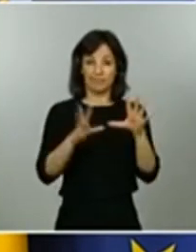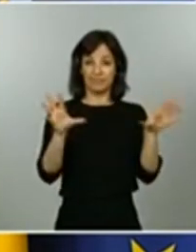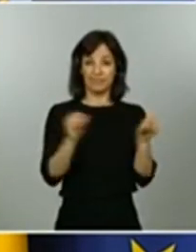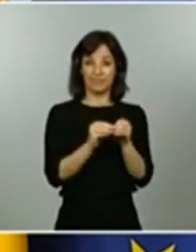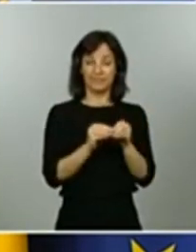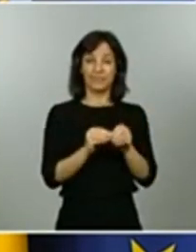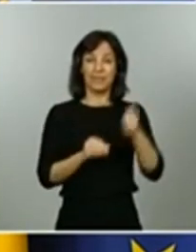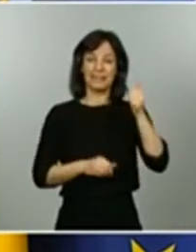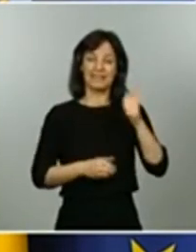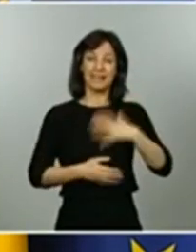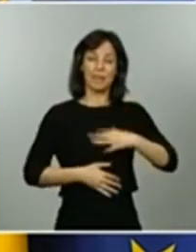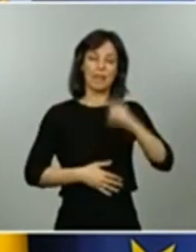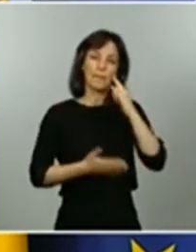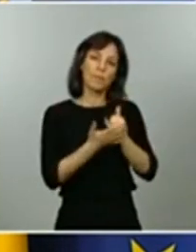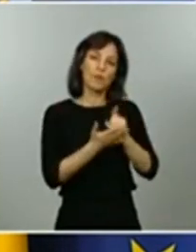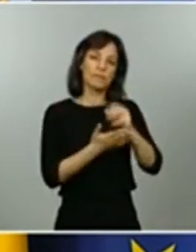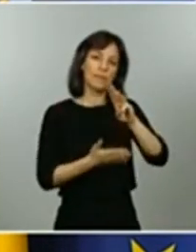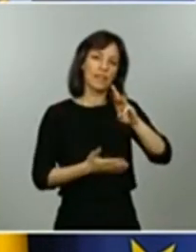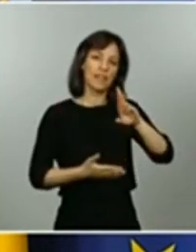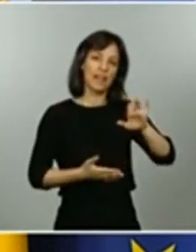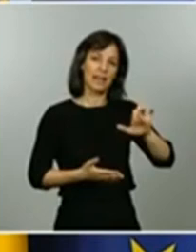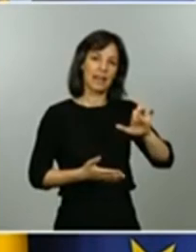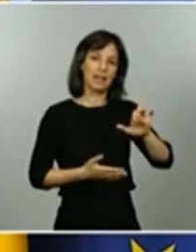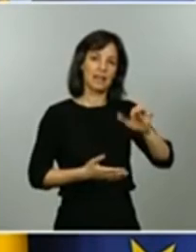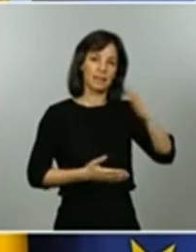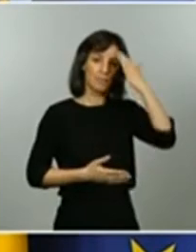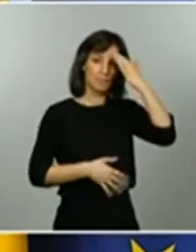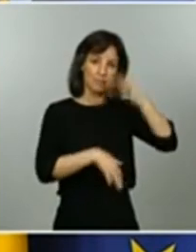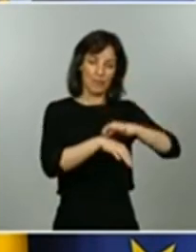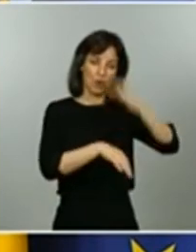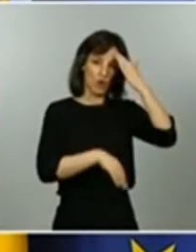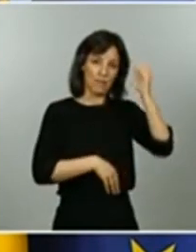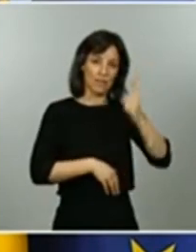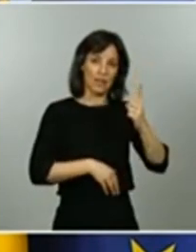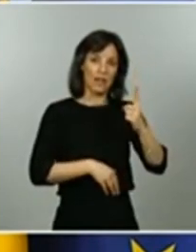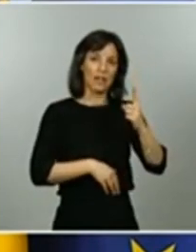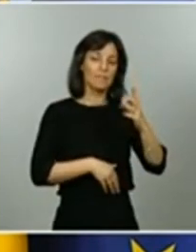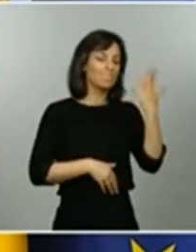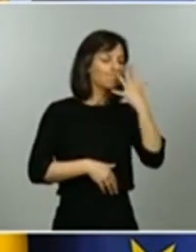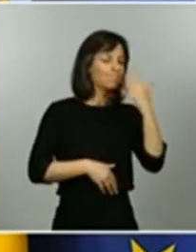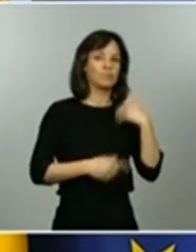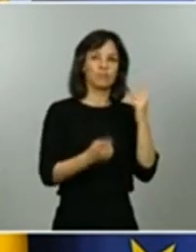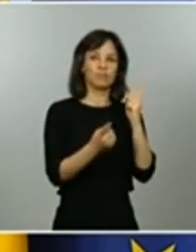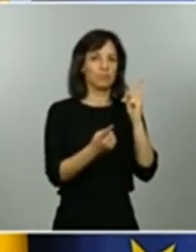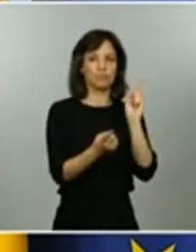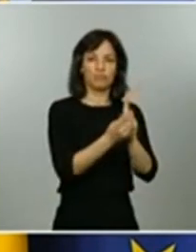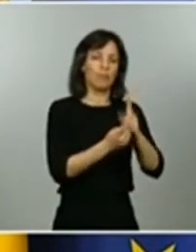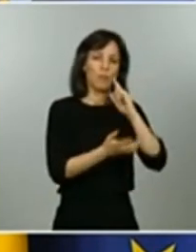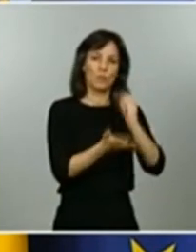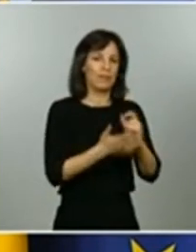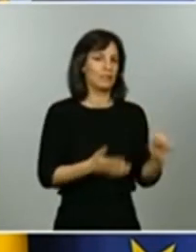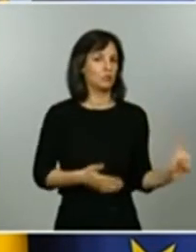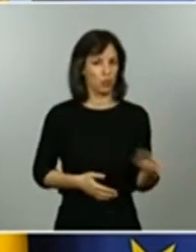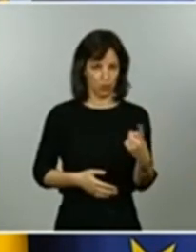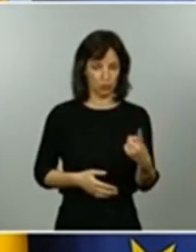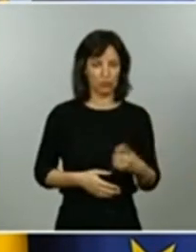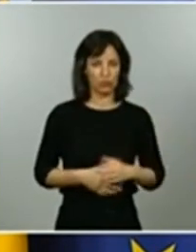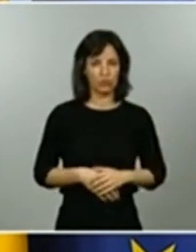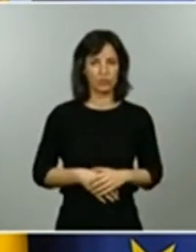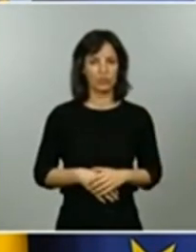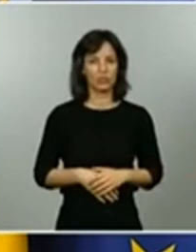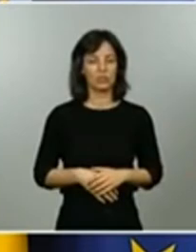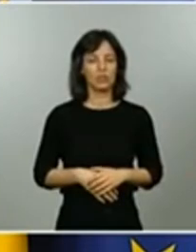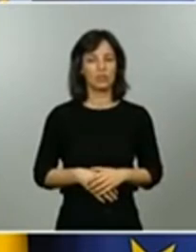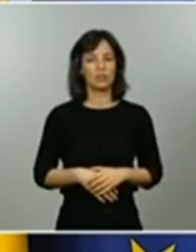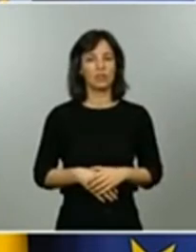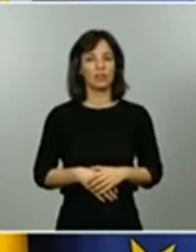pruebas de PCR en atención primaria a todos los pacientes sospechosos. Esta característica se tiene que valorar de